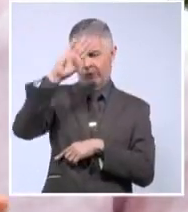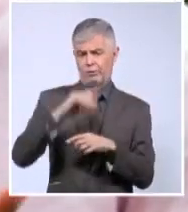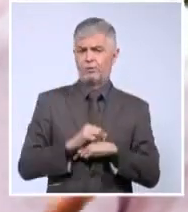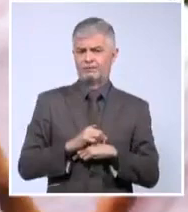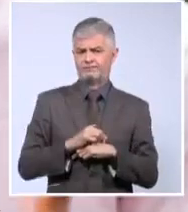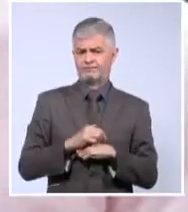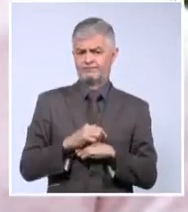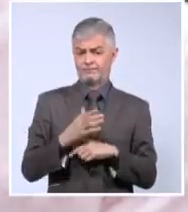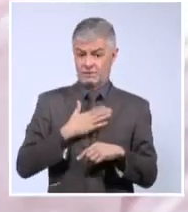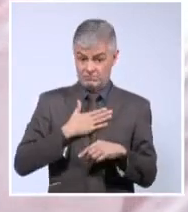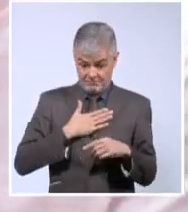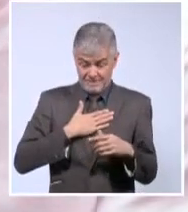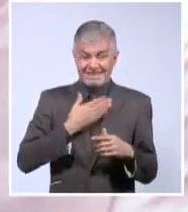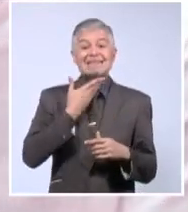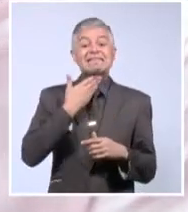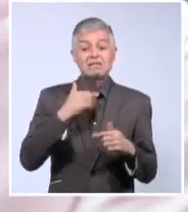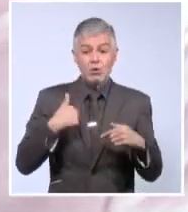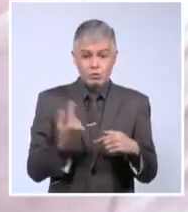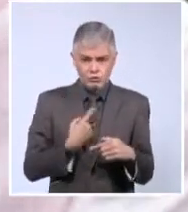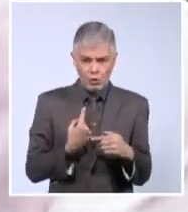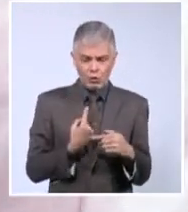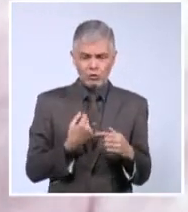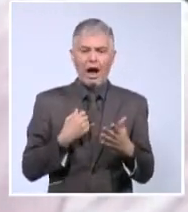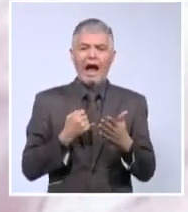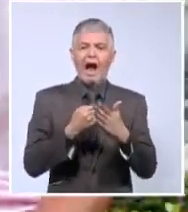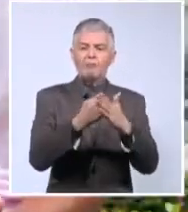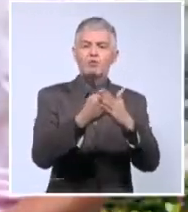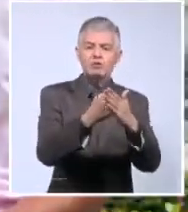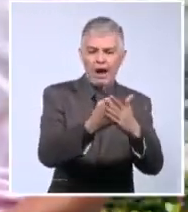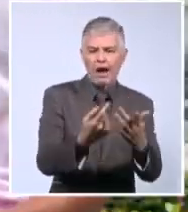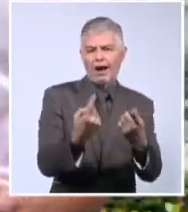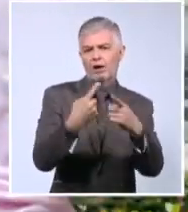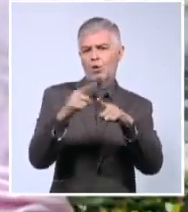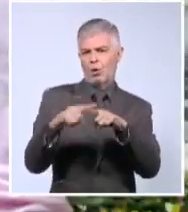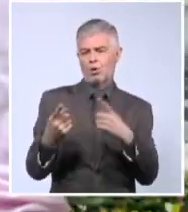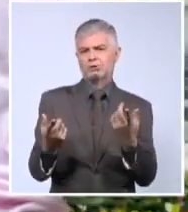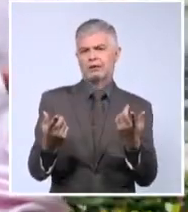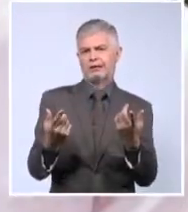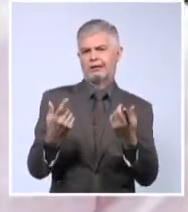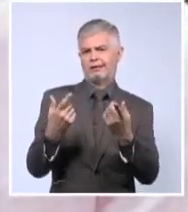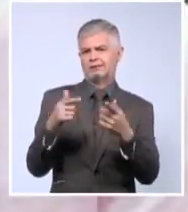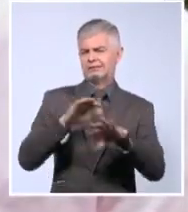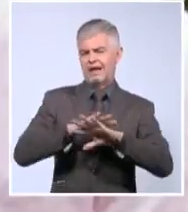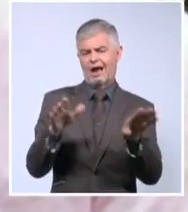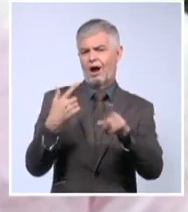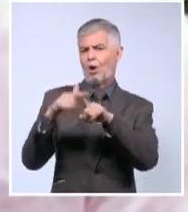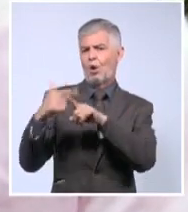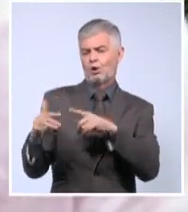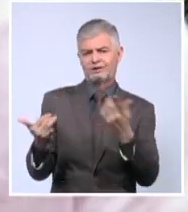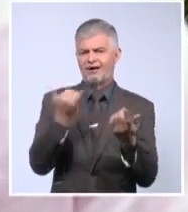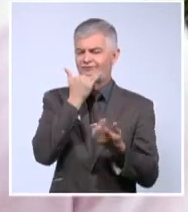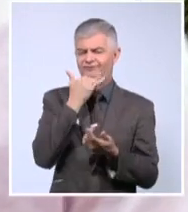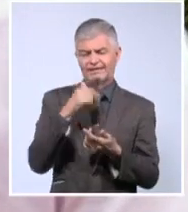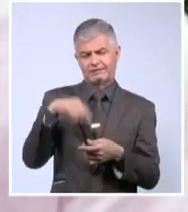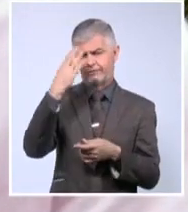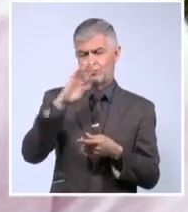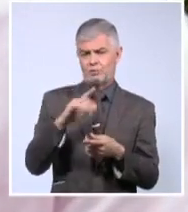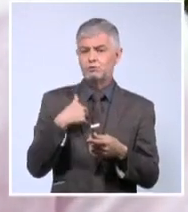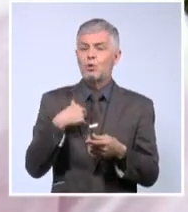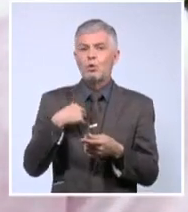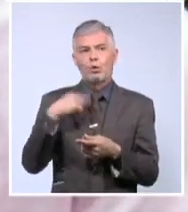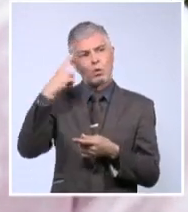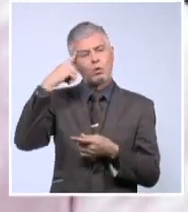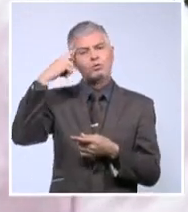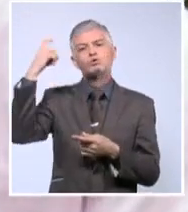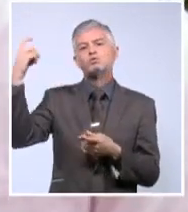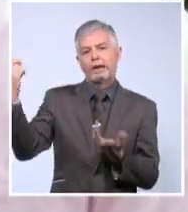nuestra causa, está tratando como que de apoyar otras causas como la del MSI, cosas así. Tenía bastantes esperanzas con lo que podríamos